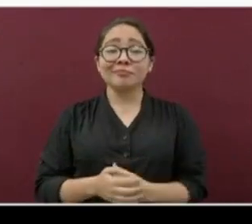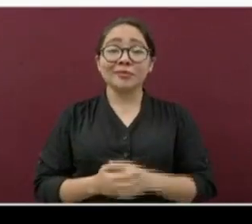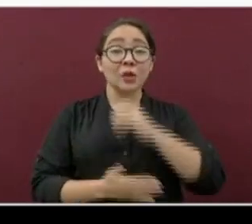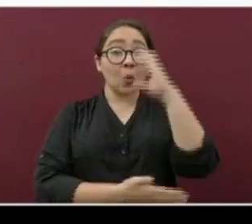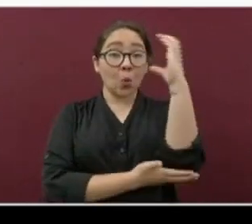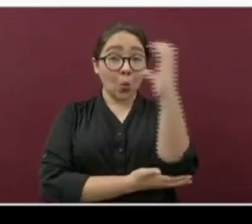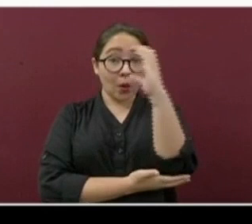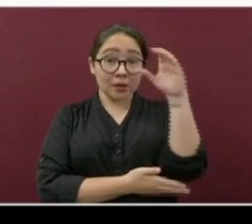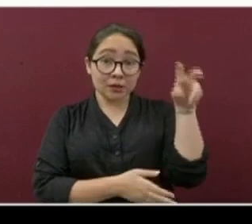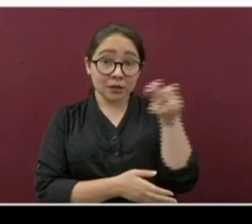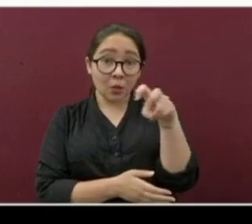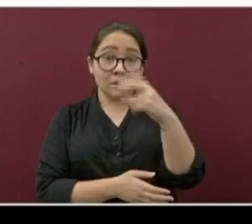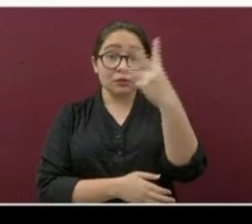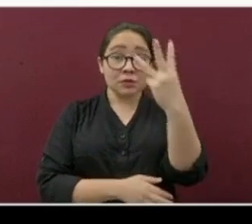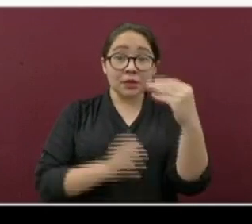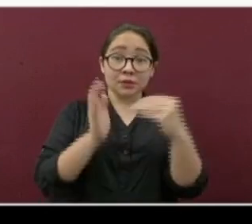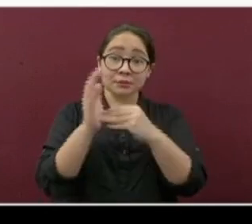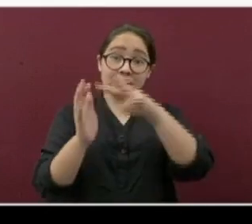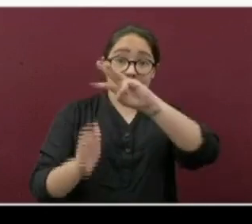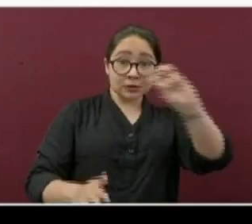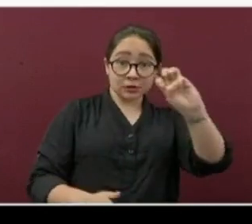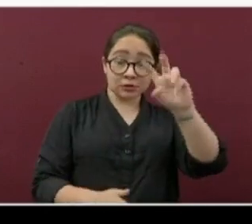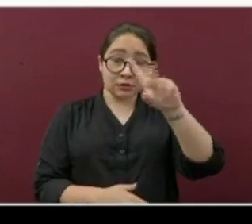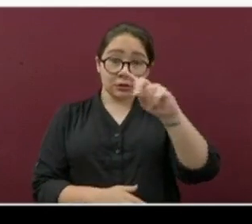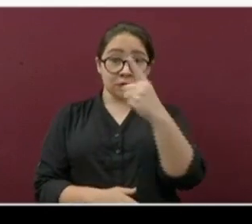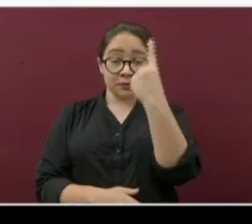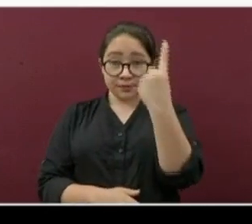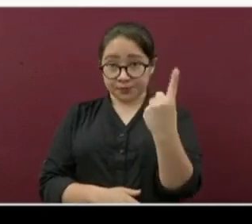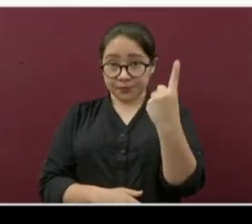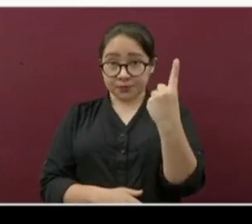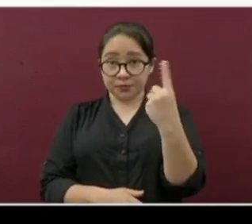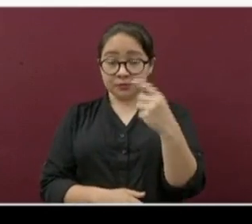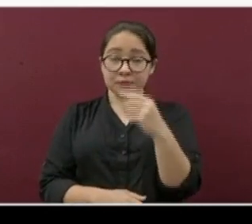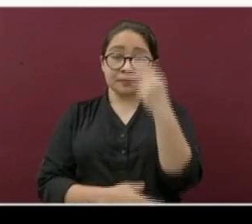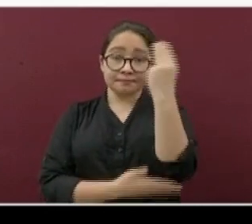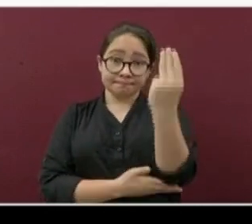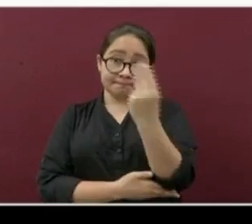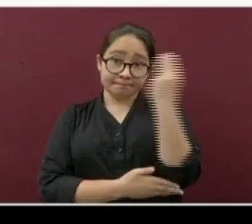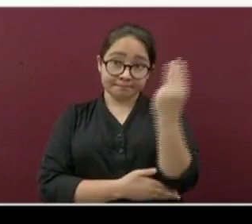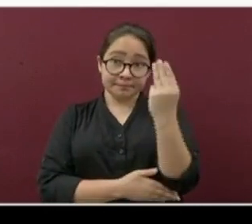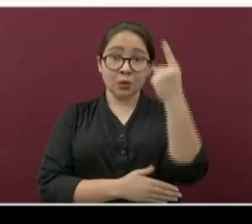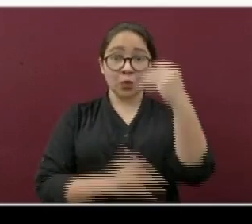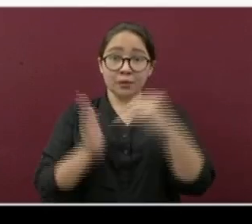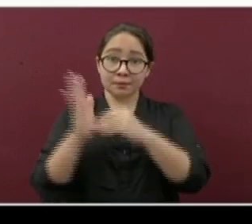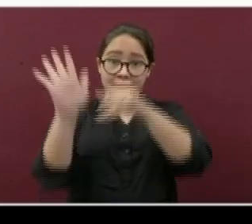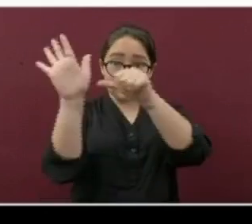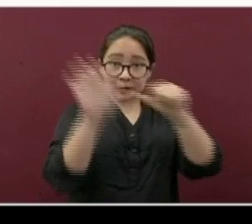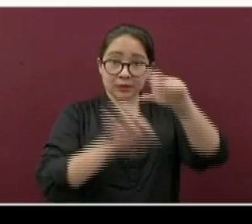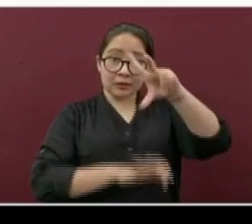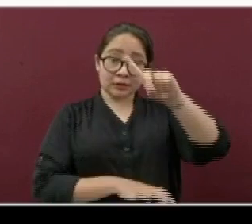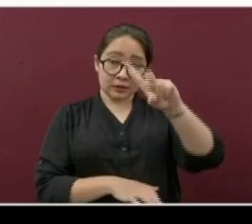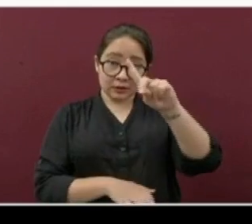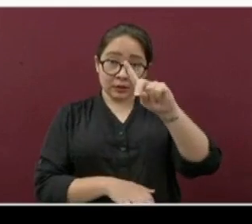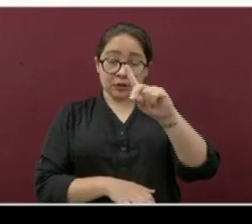Coatzacoalcos acumula 3,331 casos. Minatitlán, 1,630.